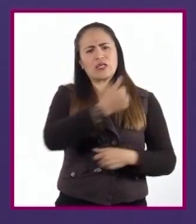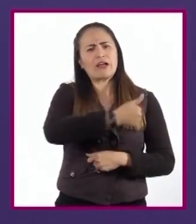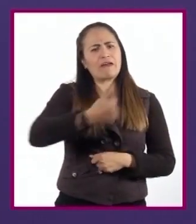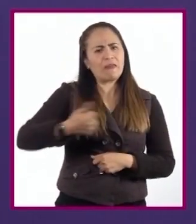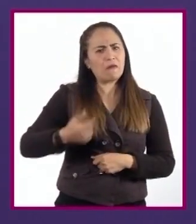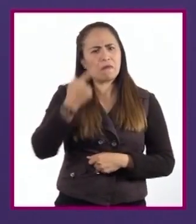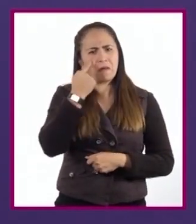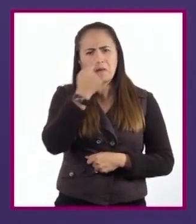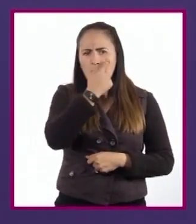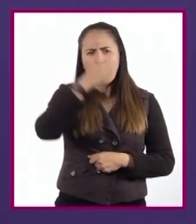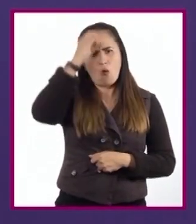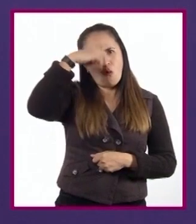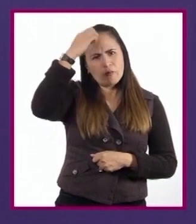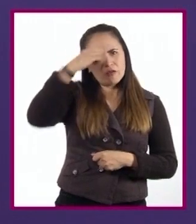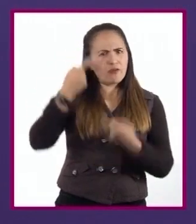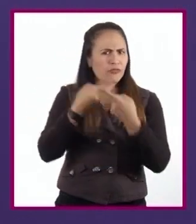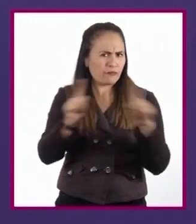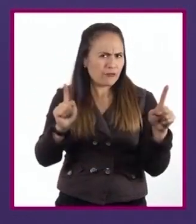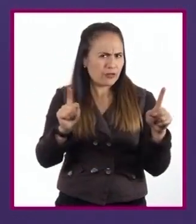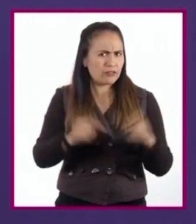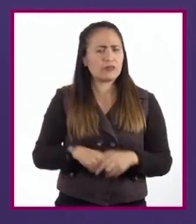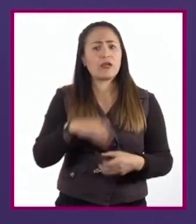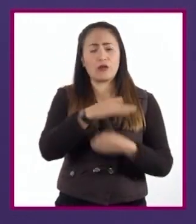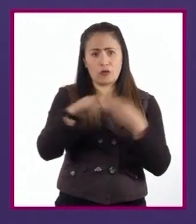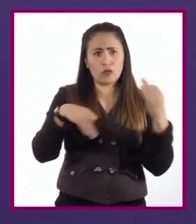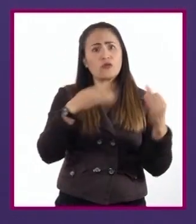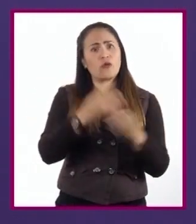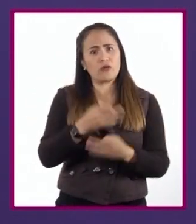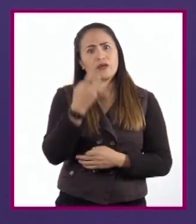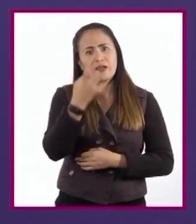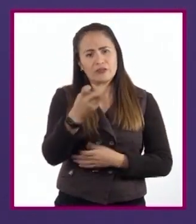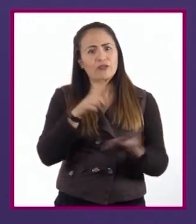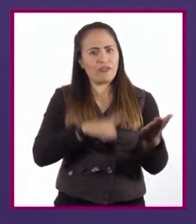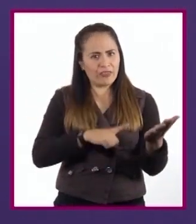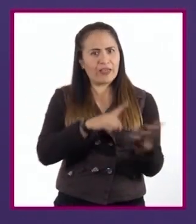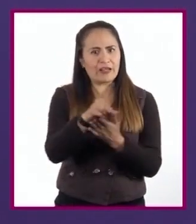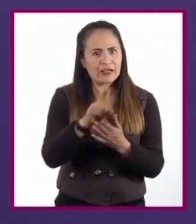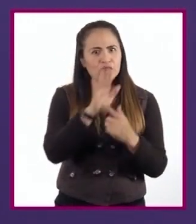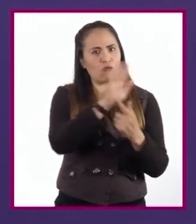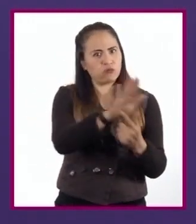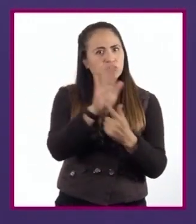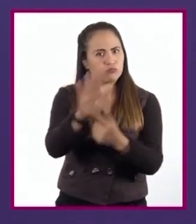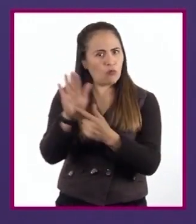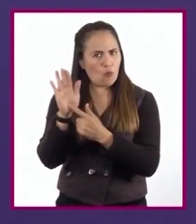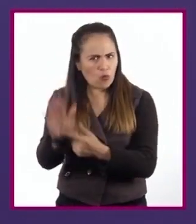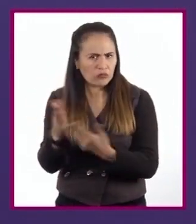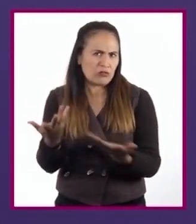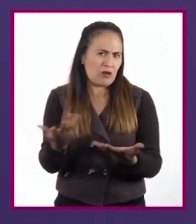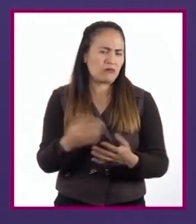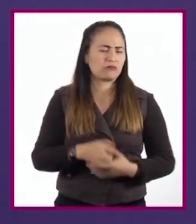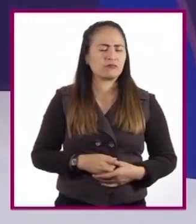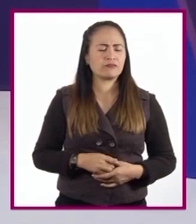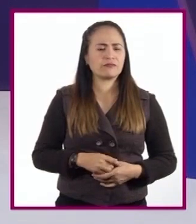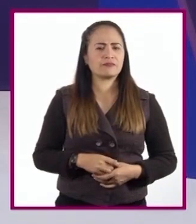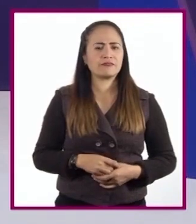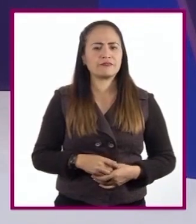persona puede tener opiniones diversas y todos tenemos el derecho de exponer nuestros conocimientos e impresiones.